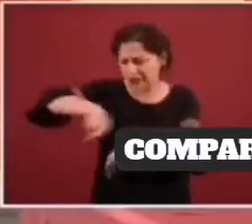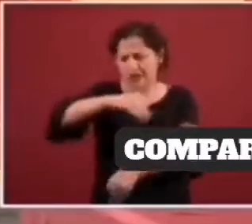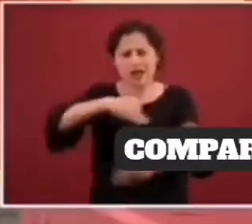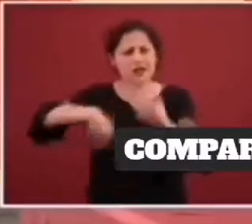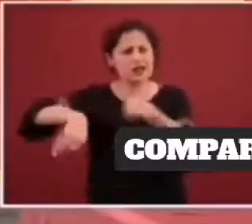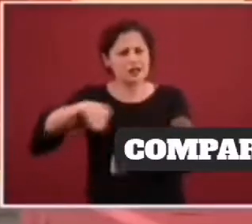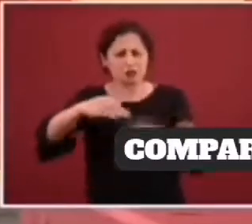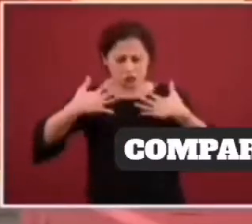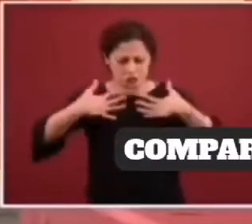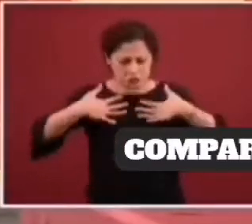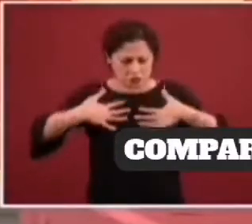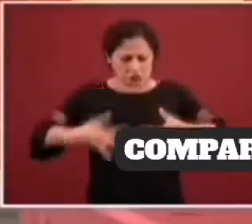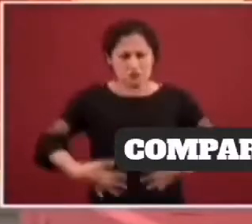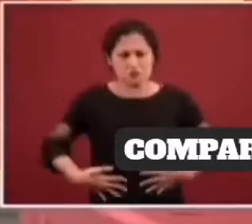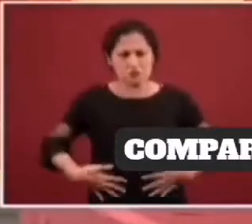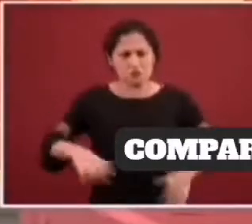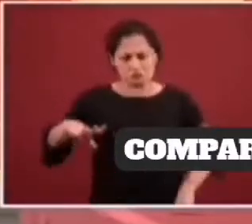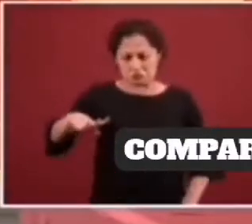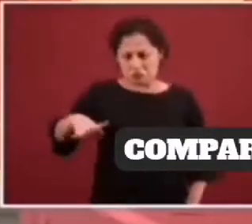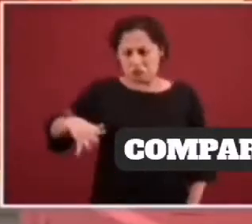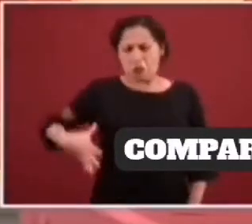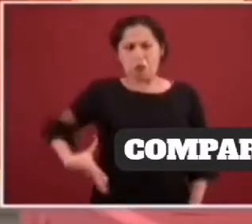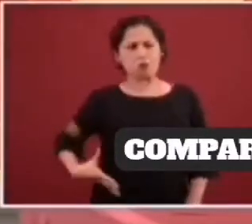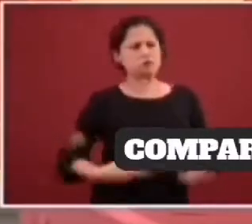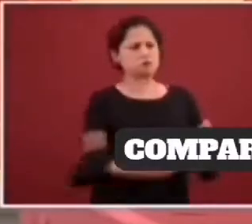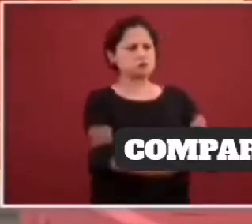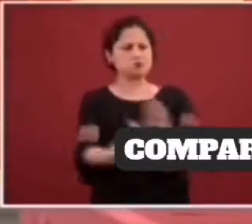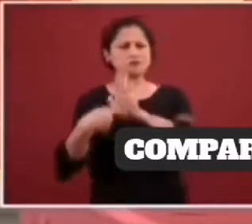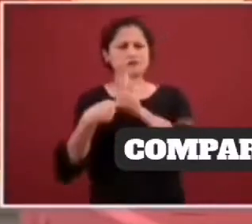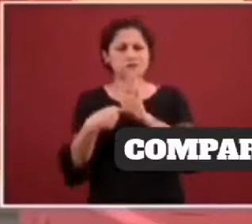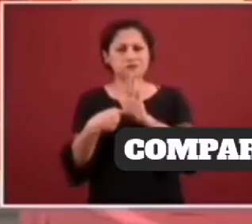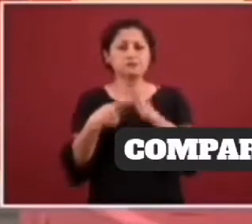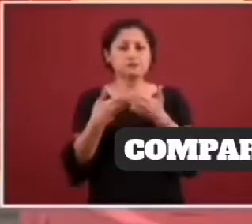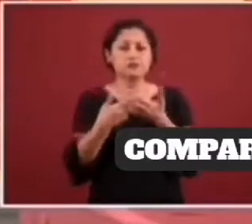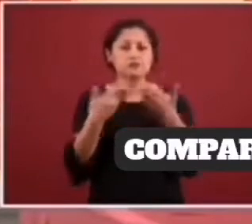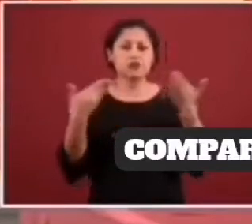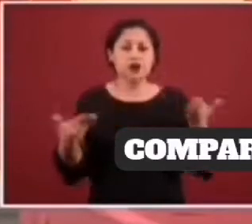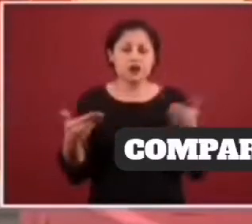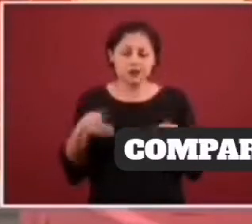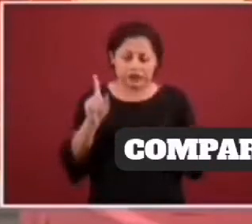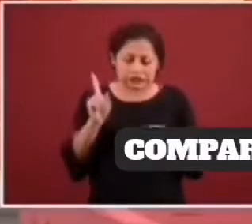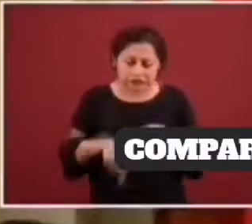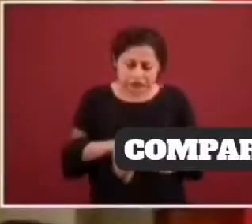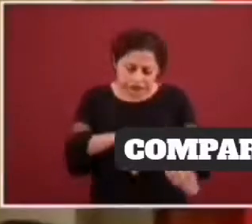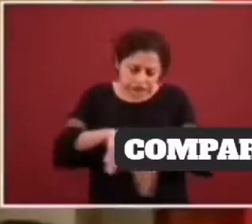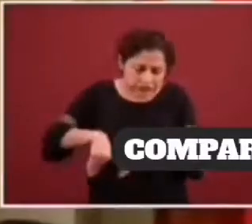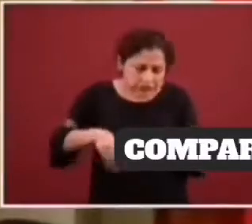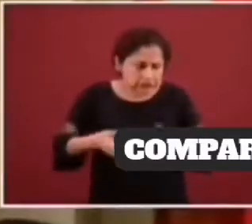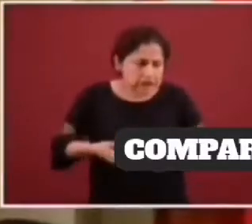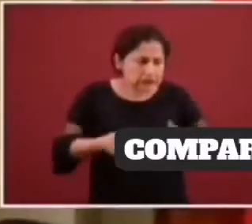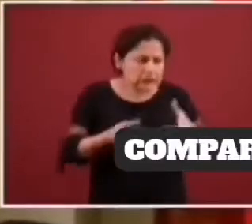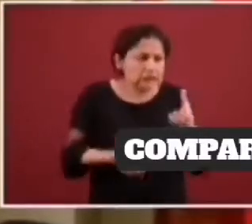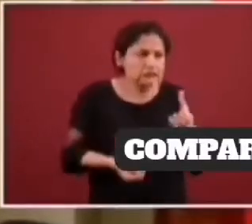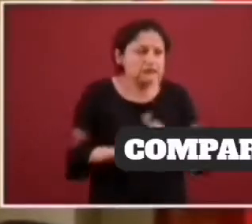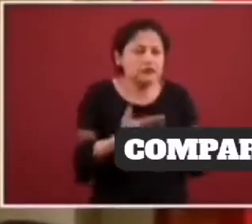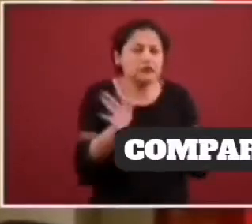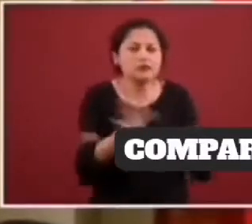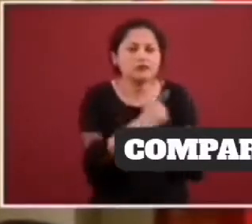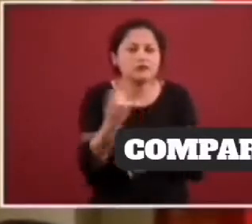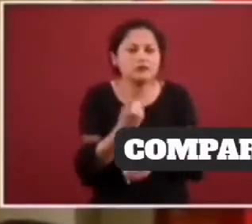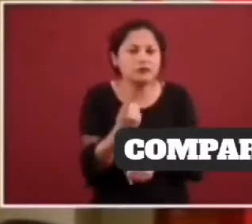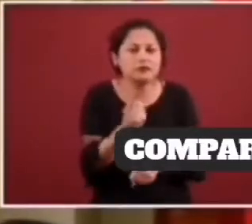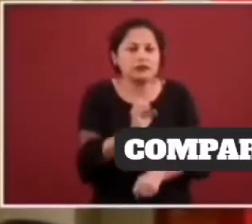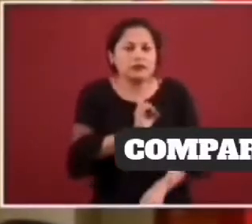quitado, en las calles ya no lo vemos. Y eso pues tiene mucho que ver con la respuesta